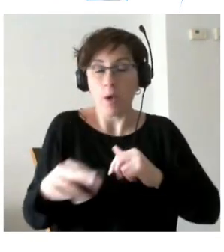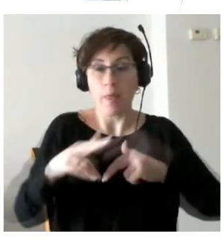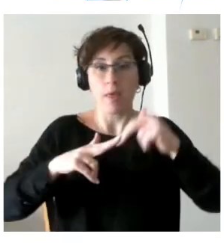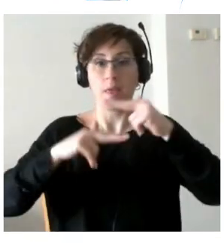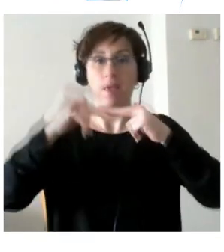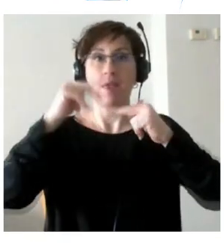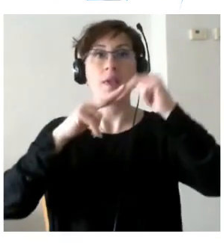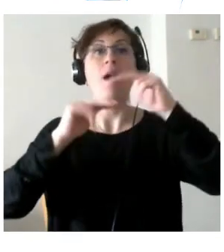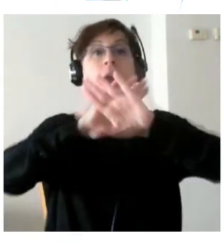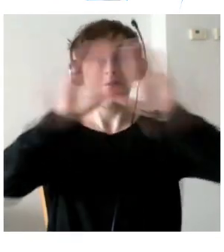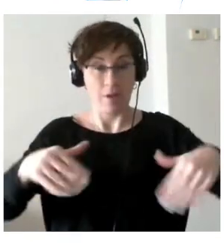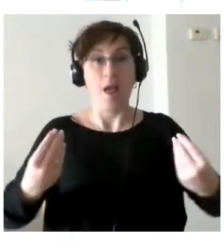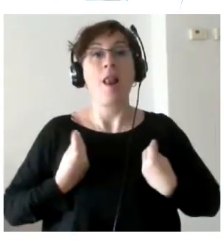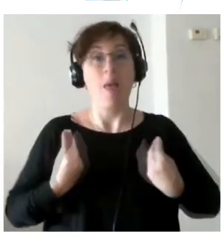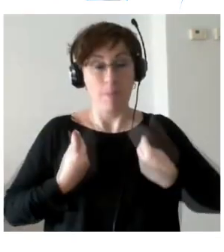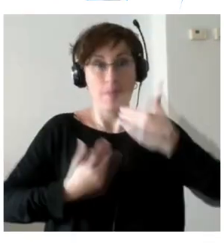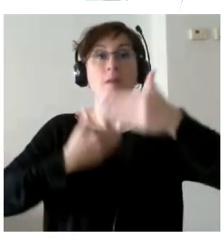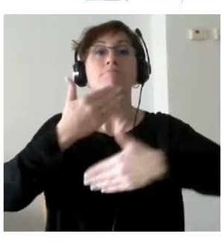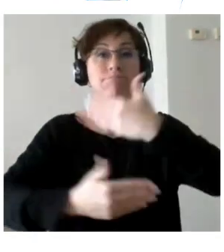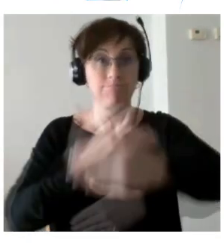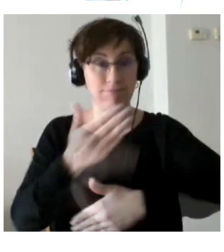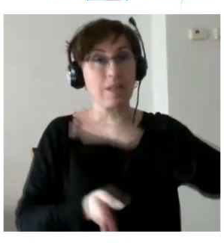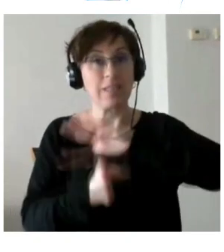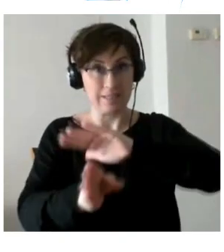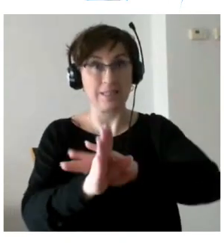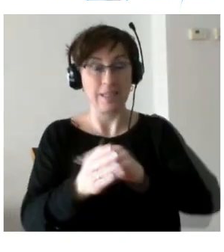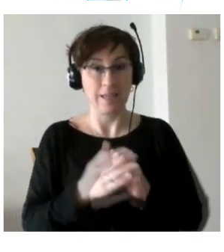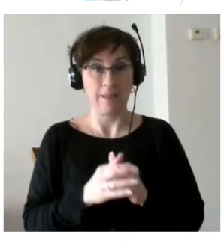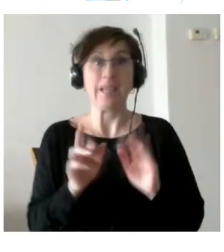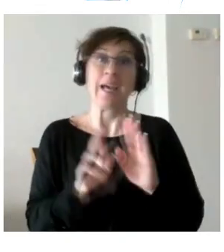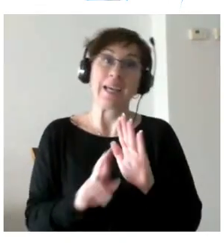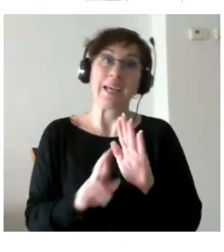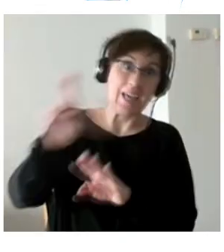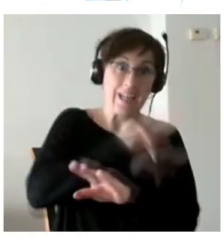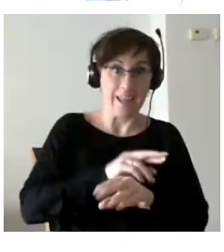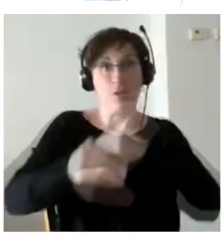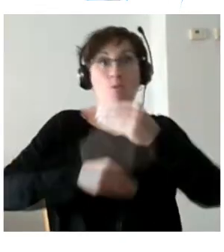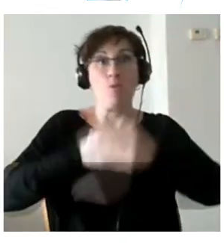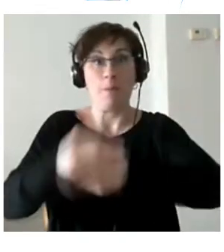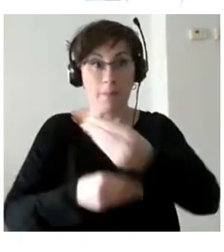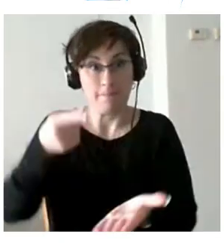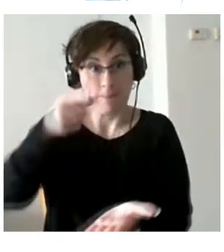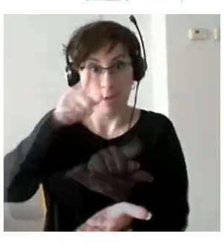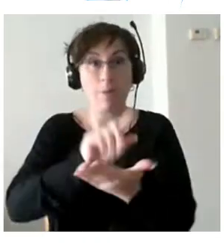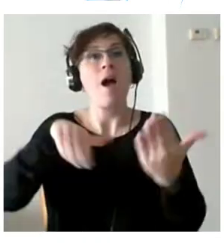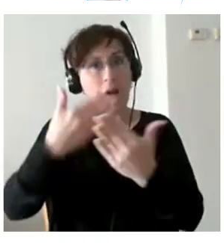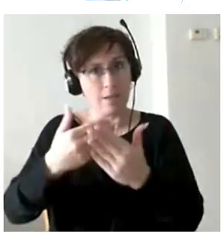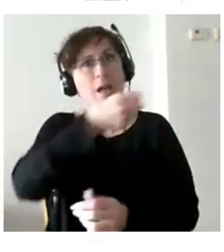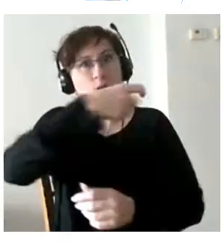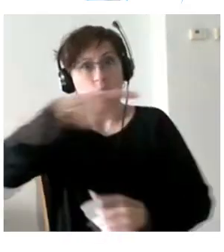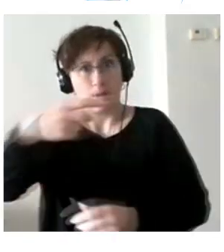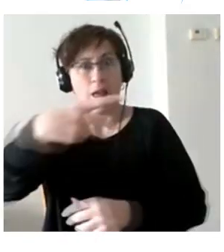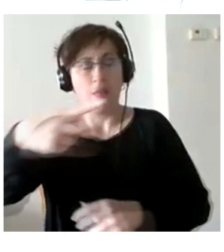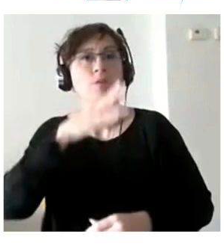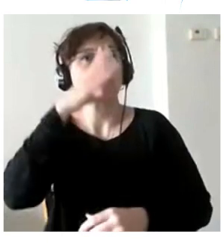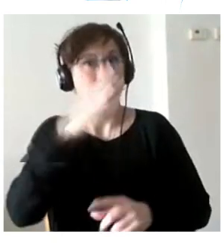vida efectivamente se abre paso no solamente se retoma sino que hasta da frutos y en condiciones increíbles como